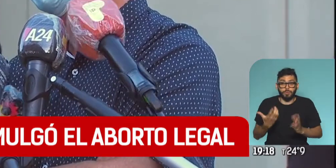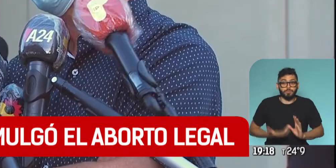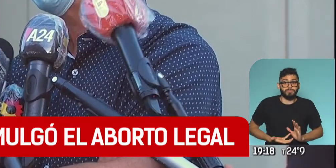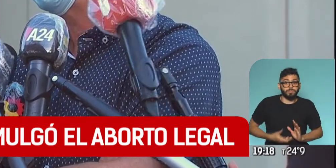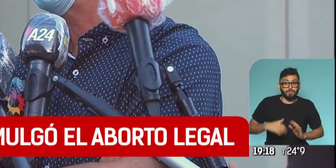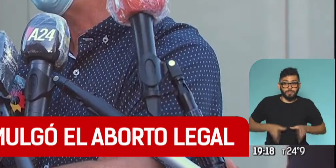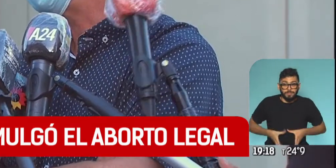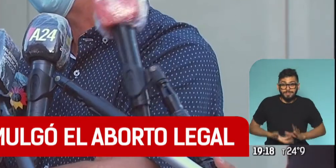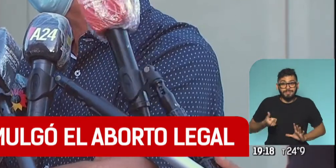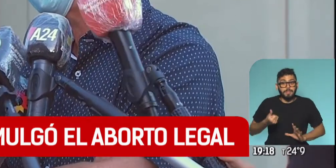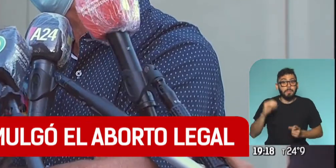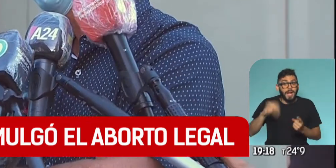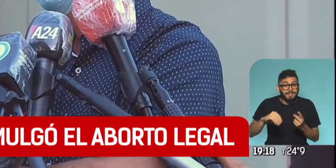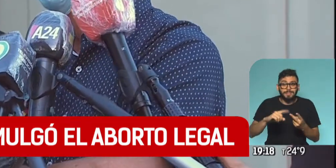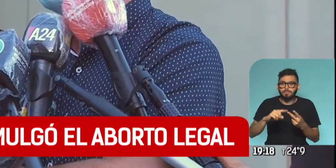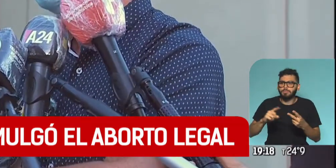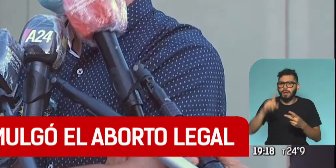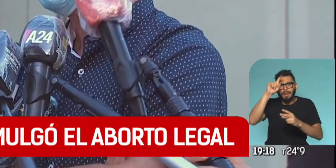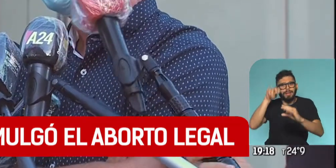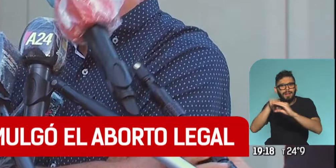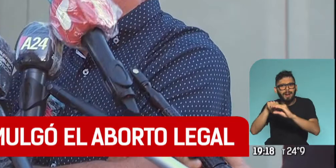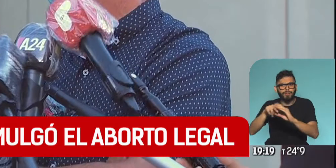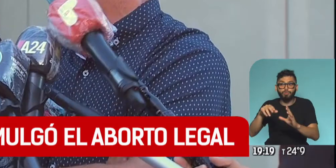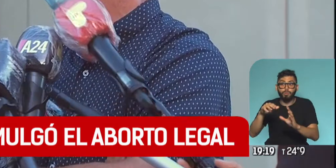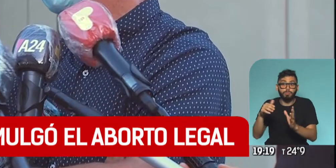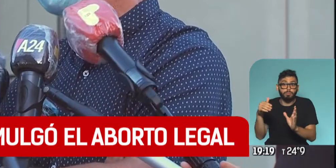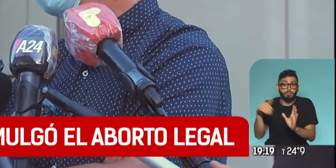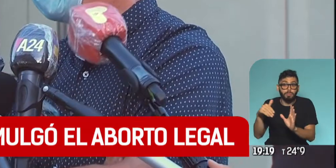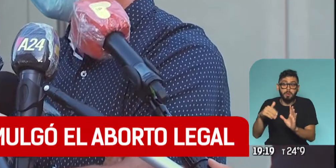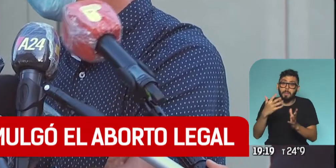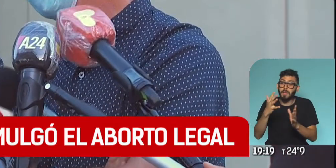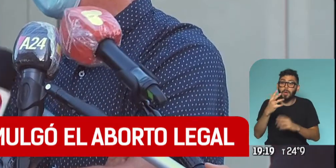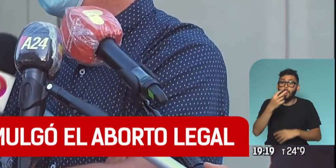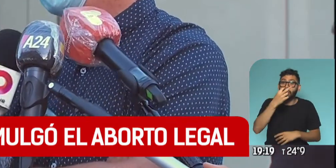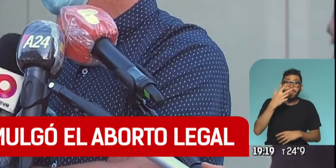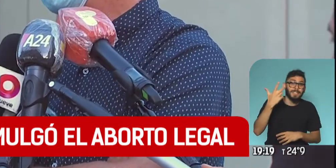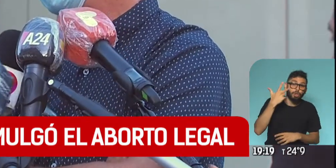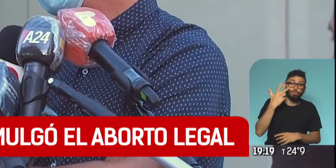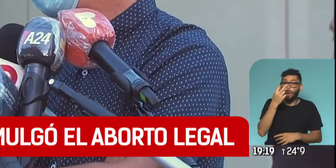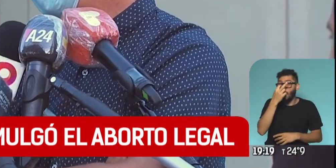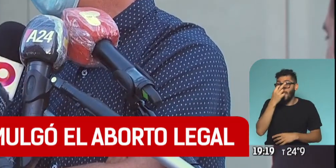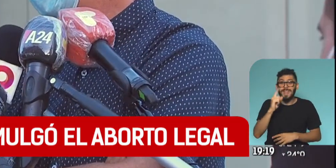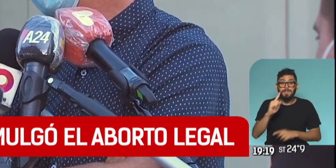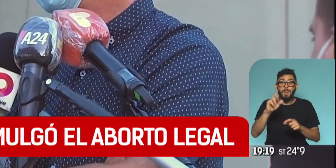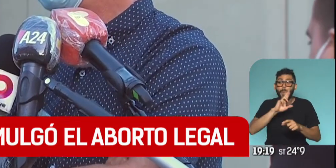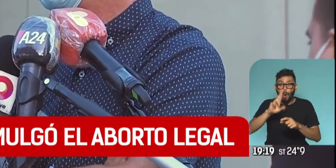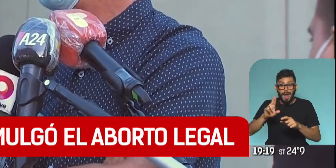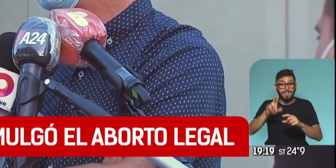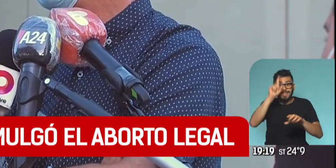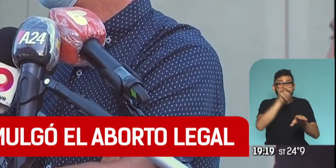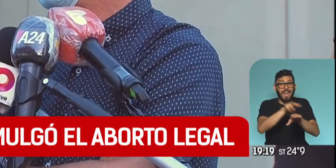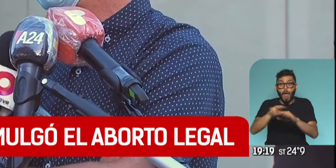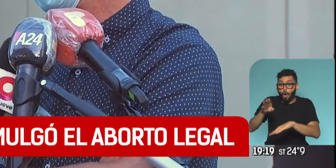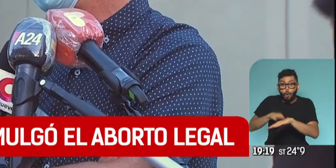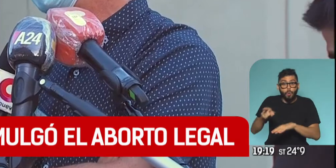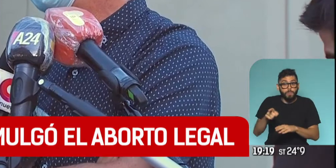sino también en días de internación. Porque en la provincia de Buenos Aires hay entre 18 y 20.000 mujeres que tienen que ser internadas por esta causa, por